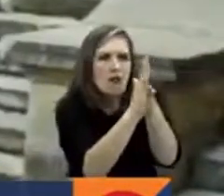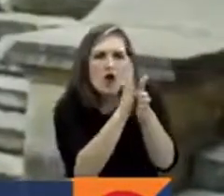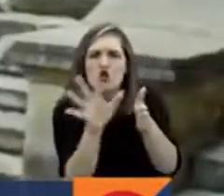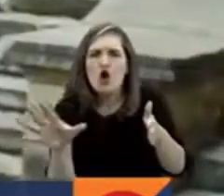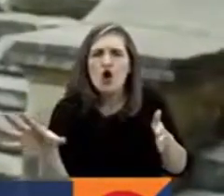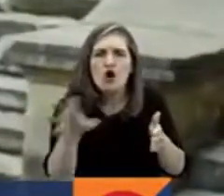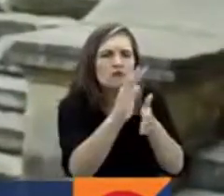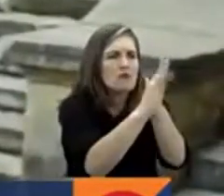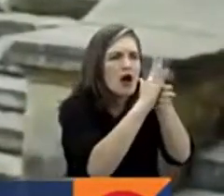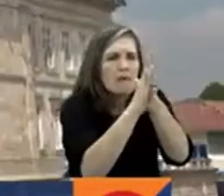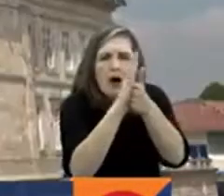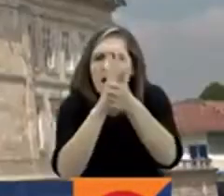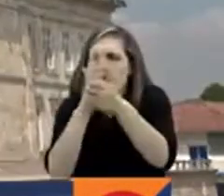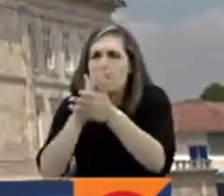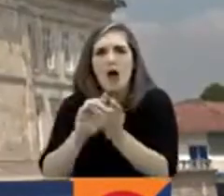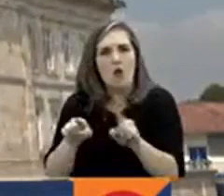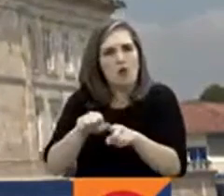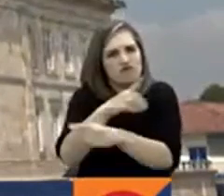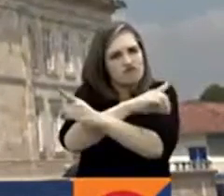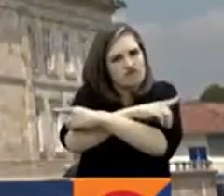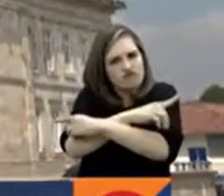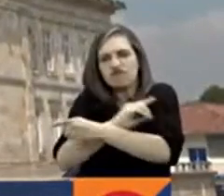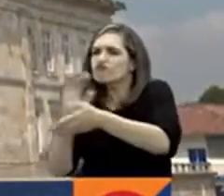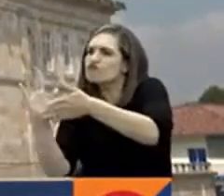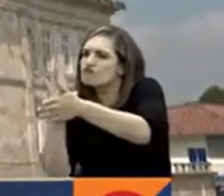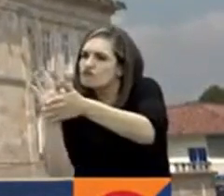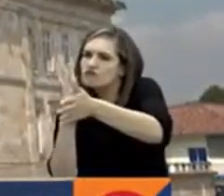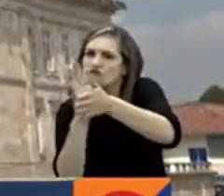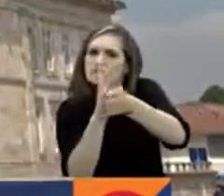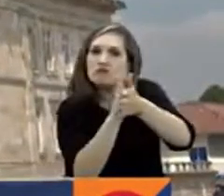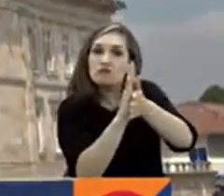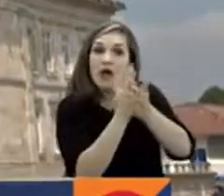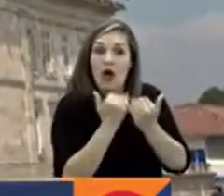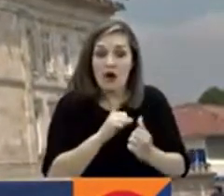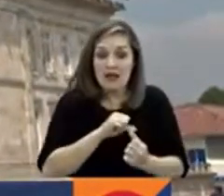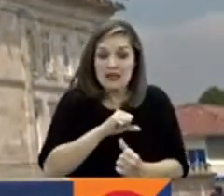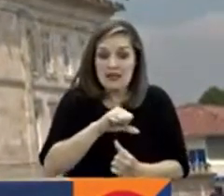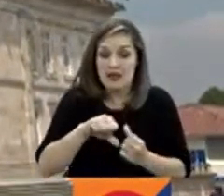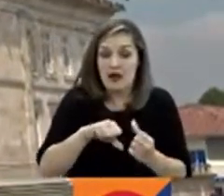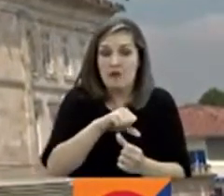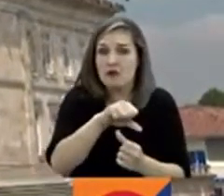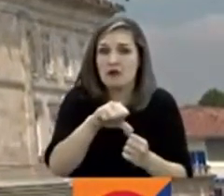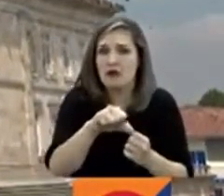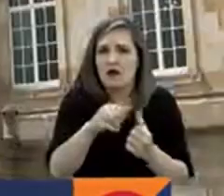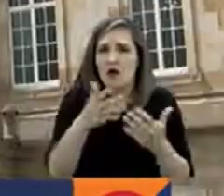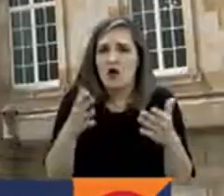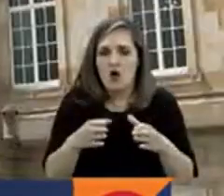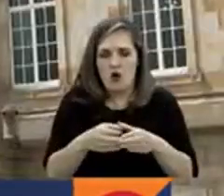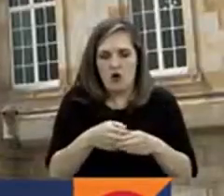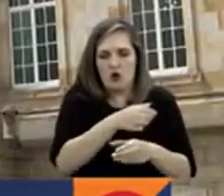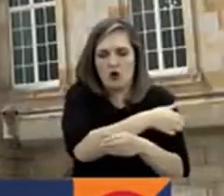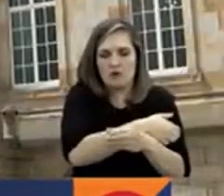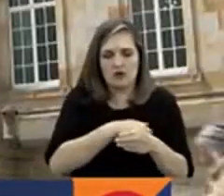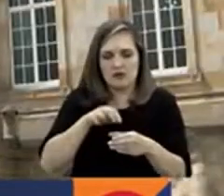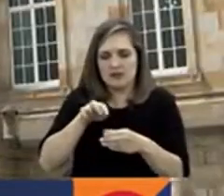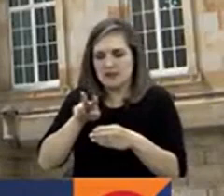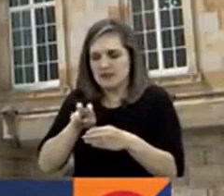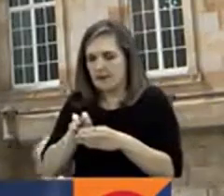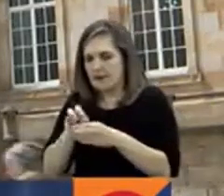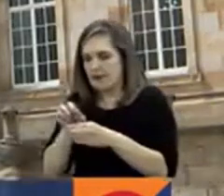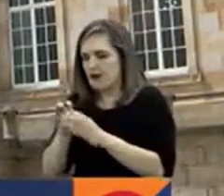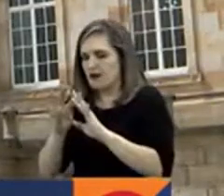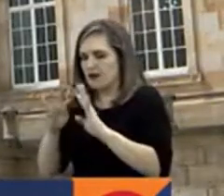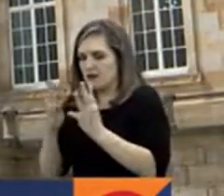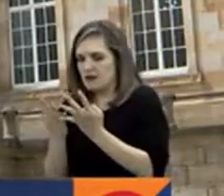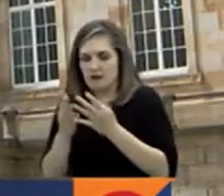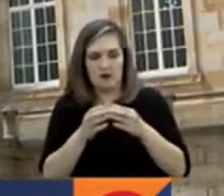decidida, disciplinada. Por ahora, el trámite del proyecto está previsto que se hagan las comisiones séptimas de Senado y Cámara y